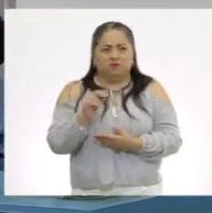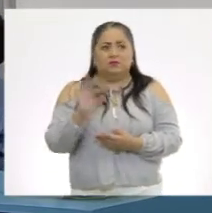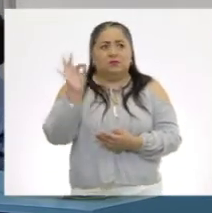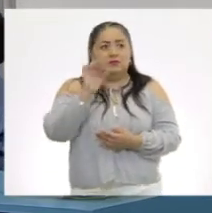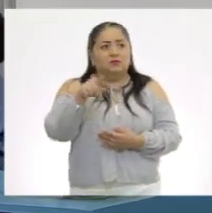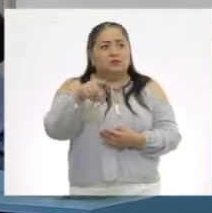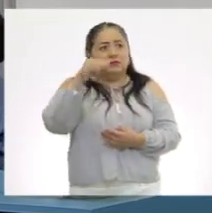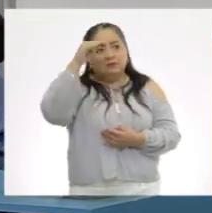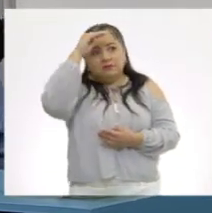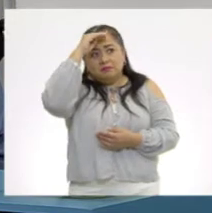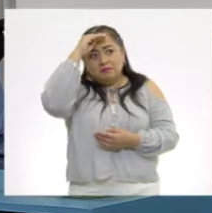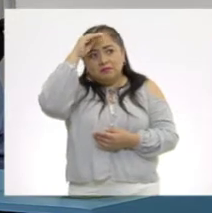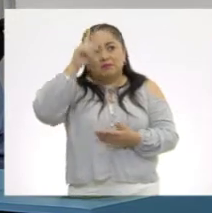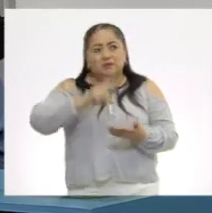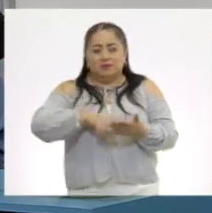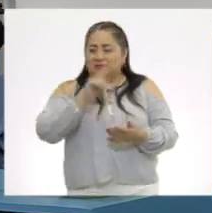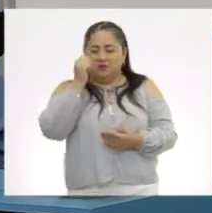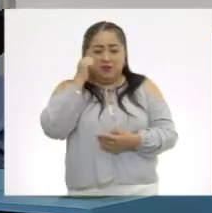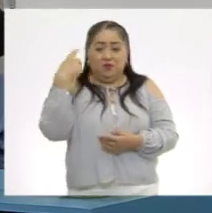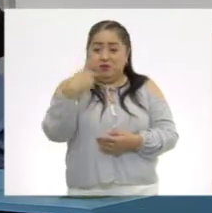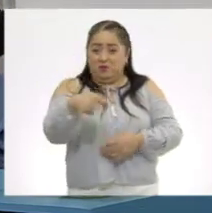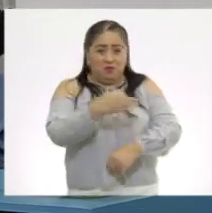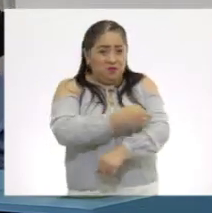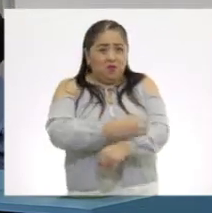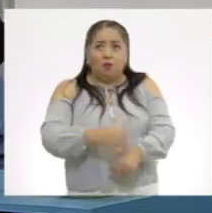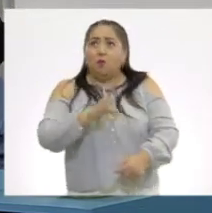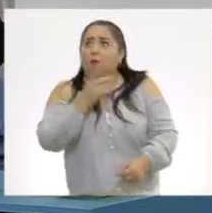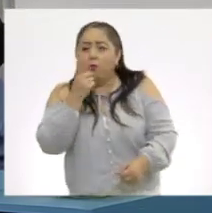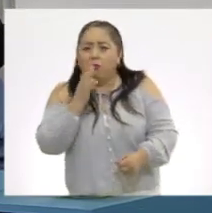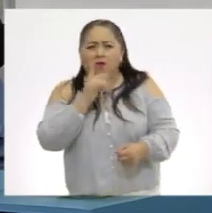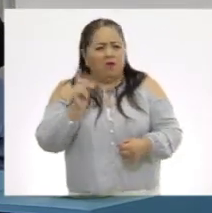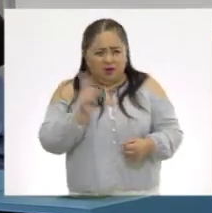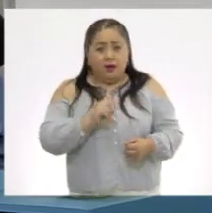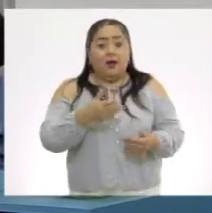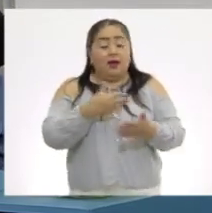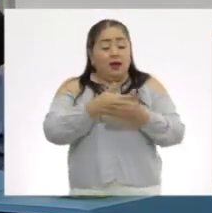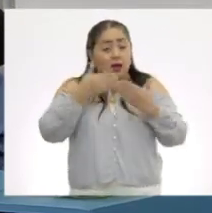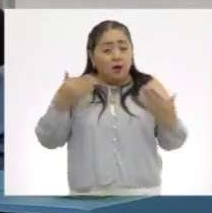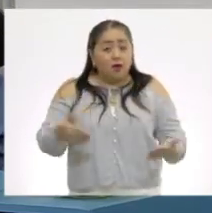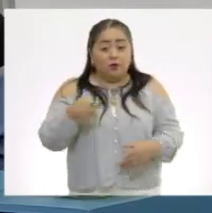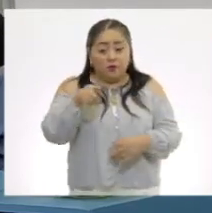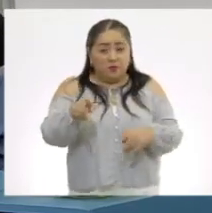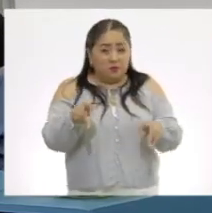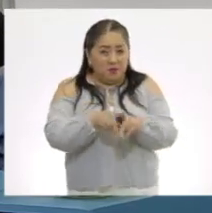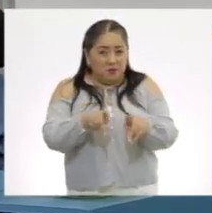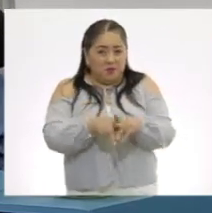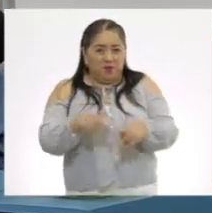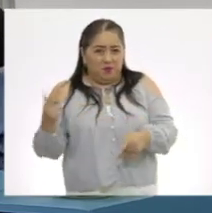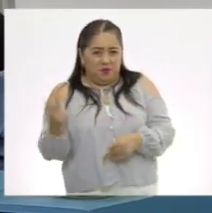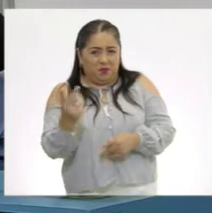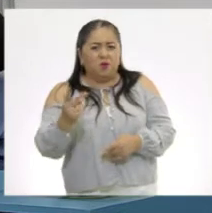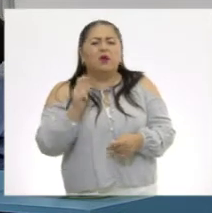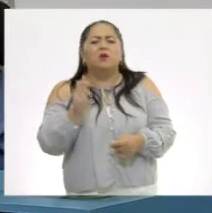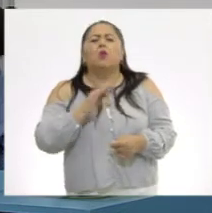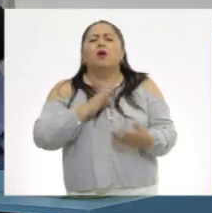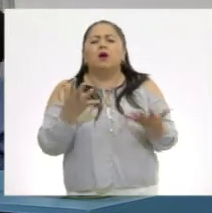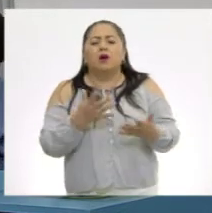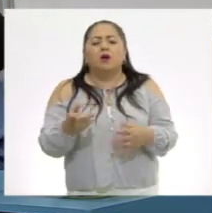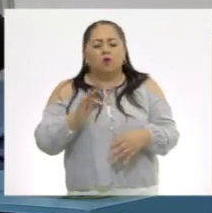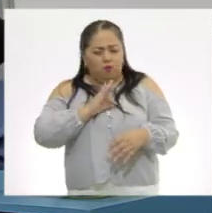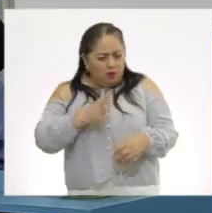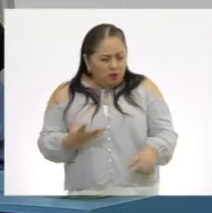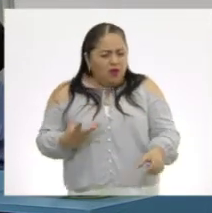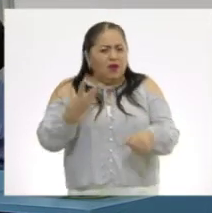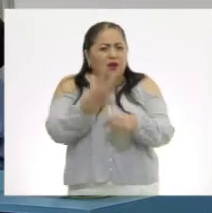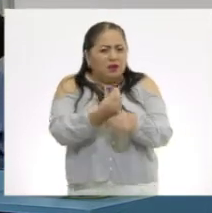pienses o sientes que aunque sea tu familia, no puedas hacerlo. Ahora, lo que tu prima y tú pueden hacer es reparar el